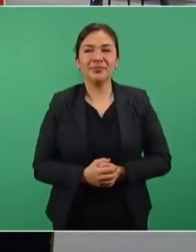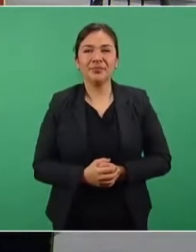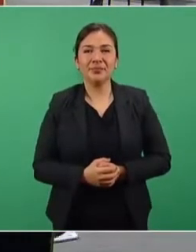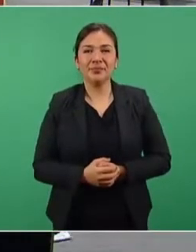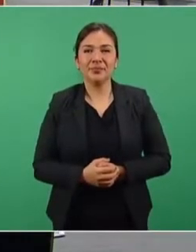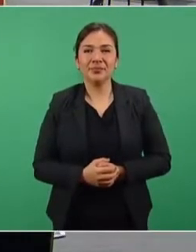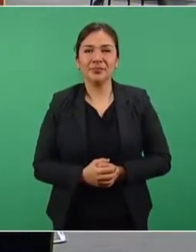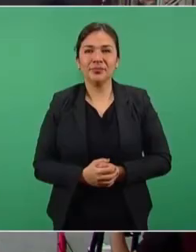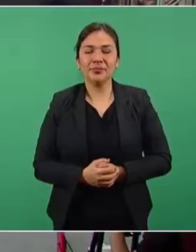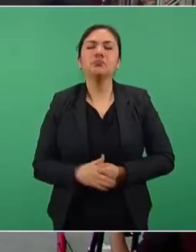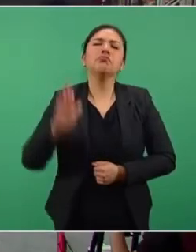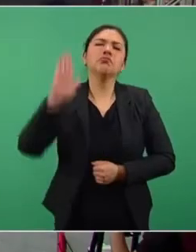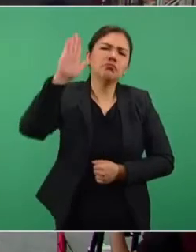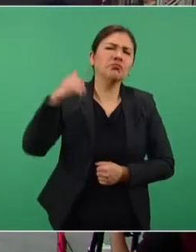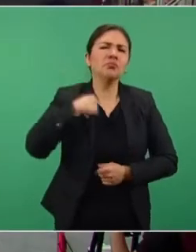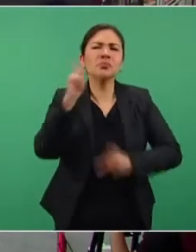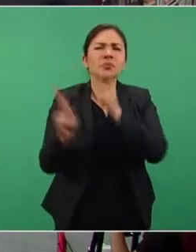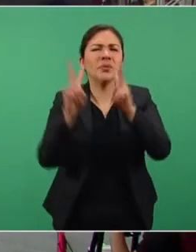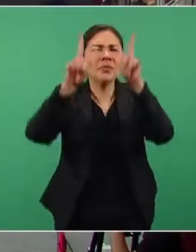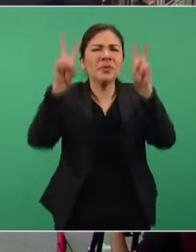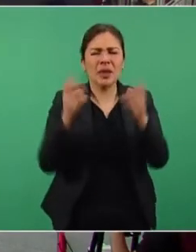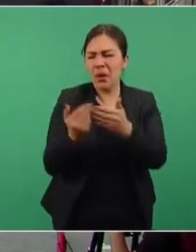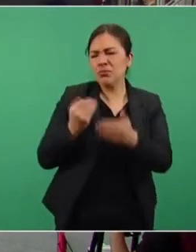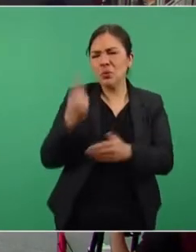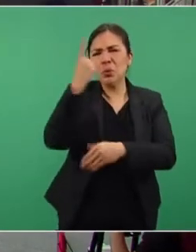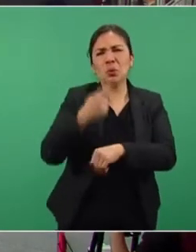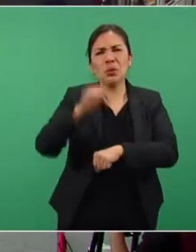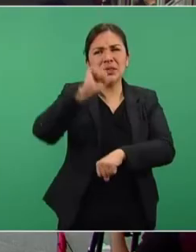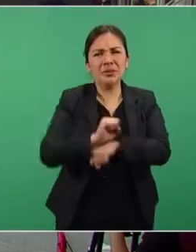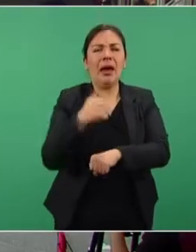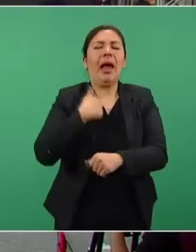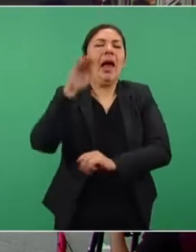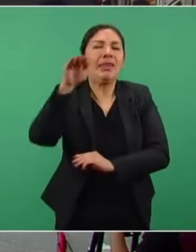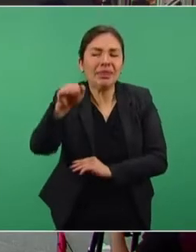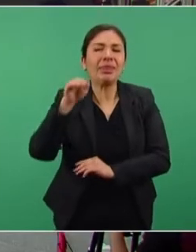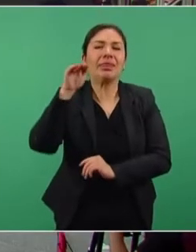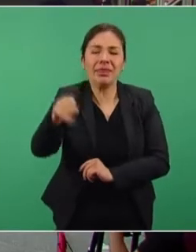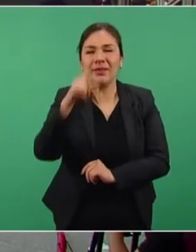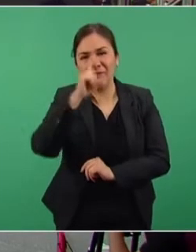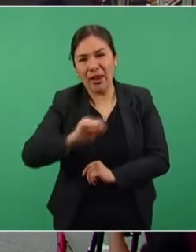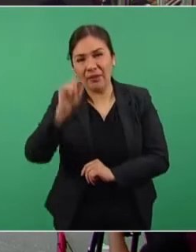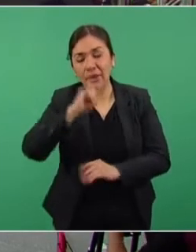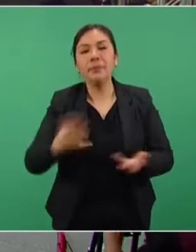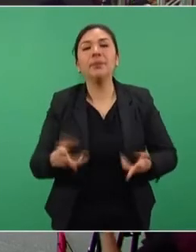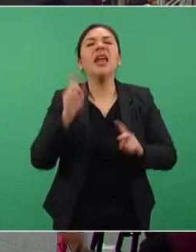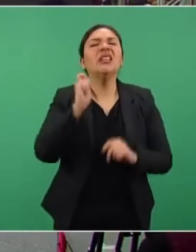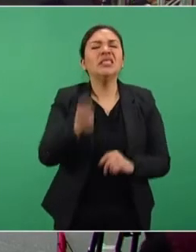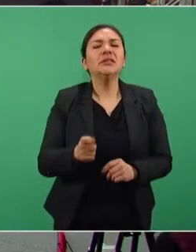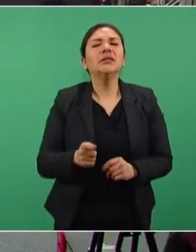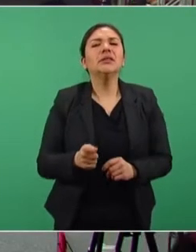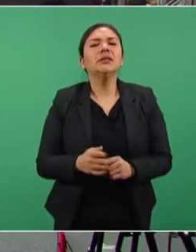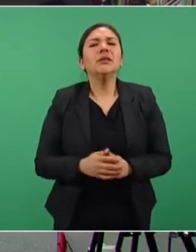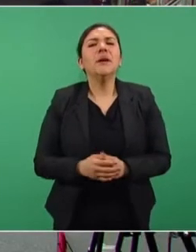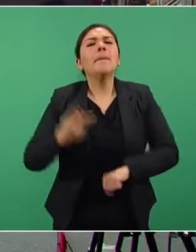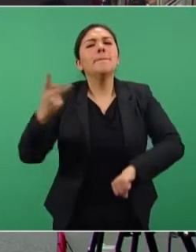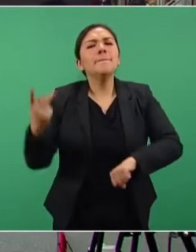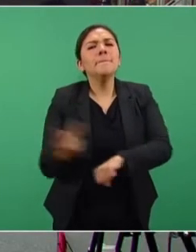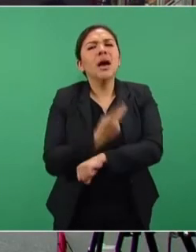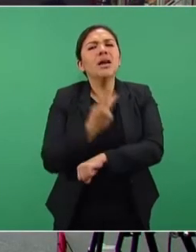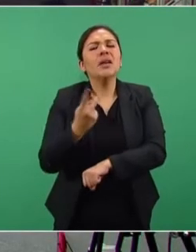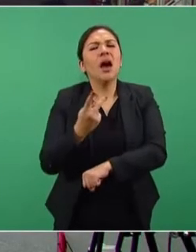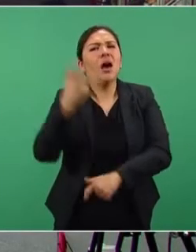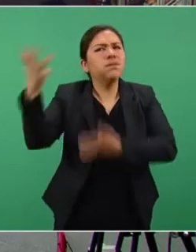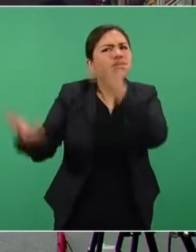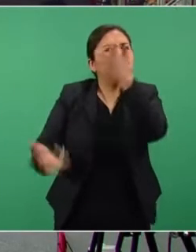Es que yo había un tema que desde hace de hecho una semana la había querido plantear, pero no se había podido, y es el asunto de lo que está sucediendo con los